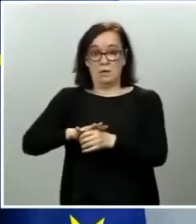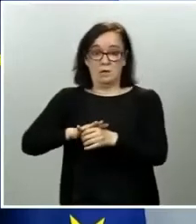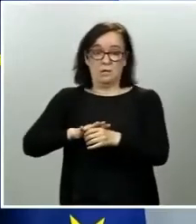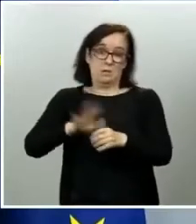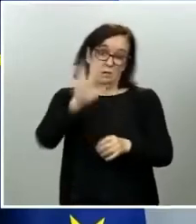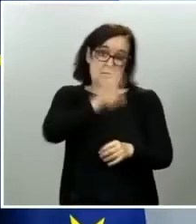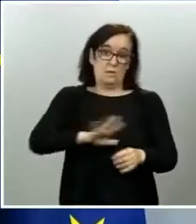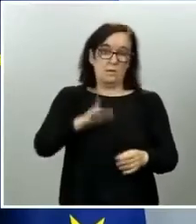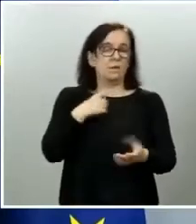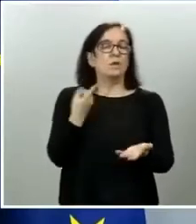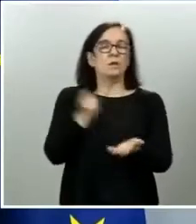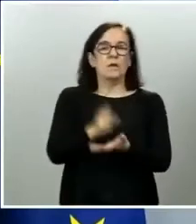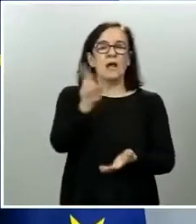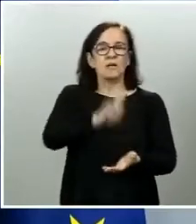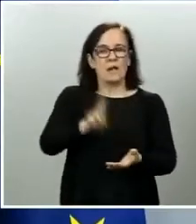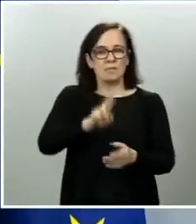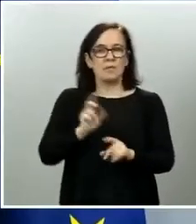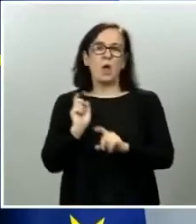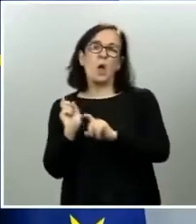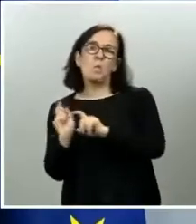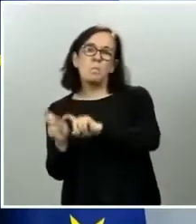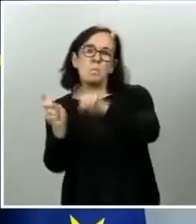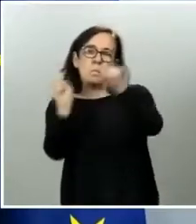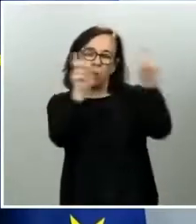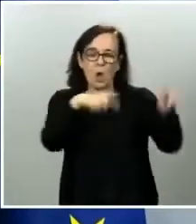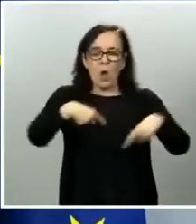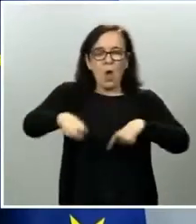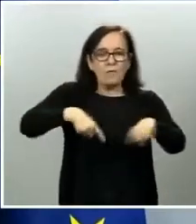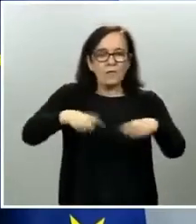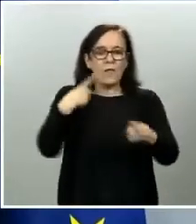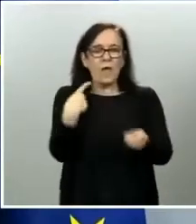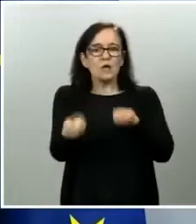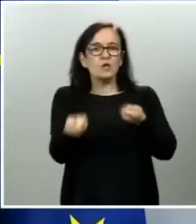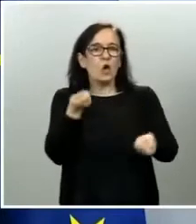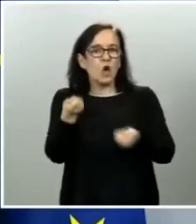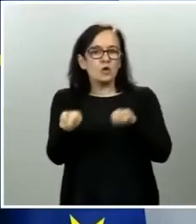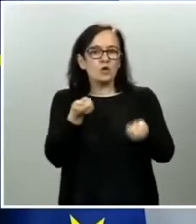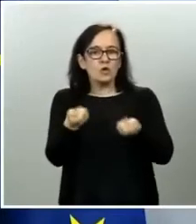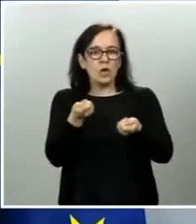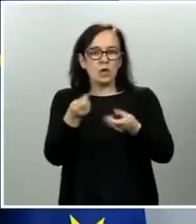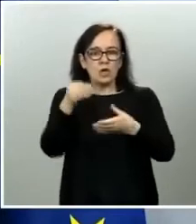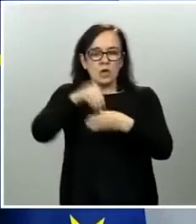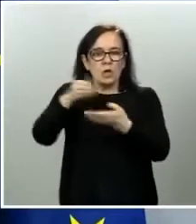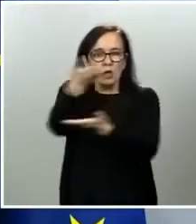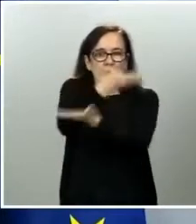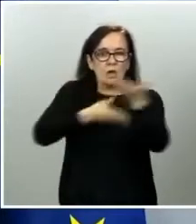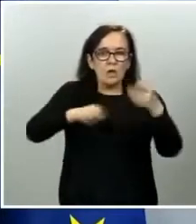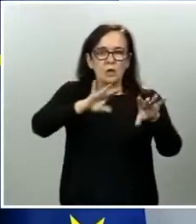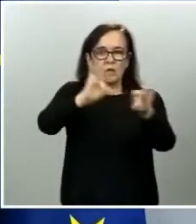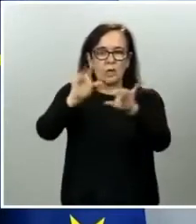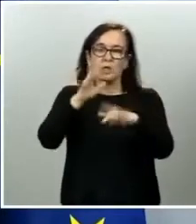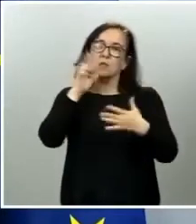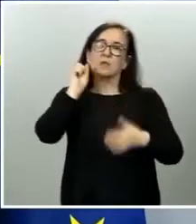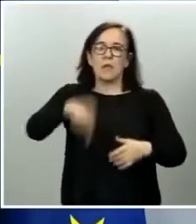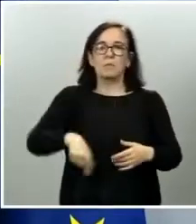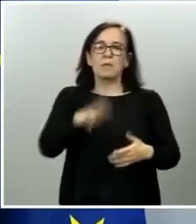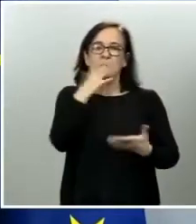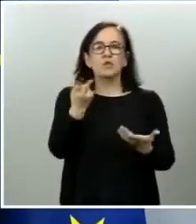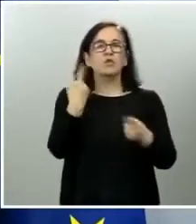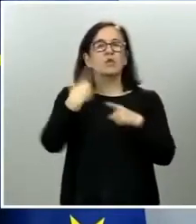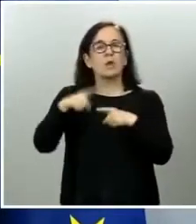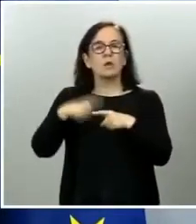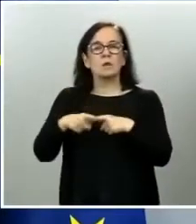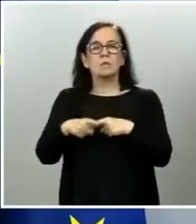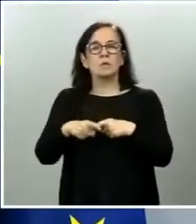cual vuelvo a decir que la movilidad ahora y el control de la movilidad interterritorial va a tener también un elemento de una